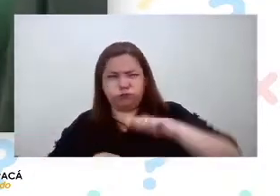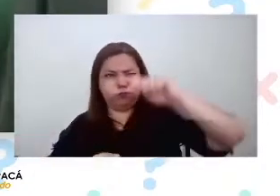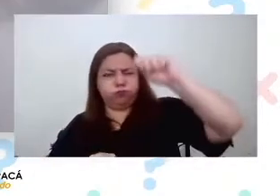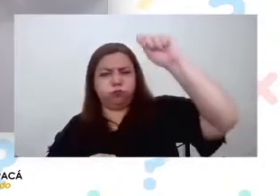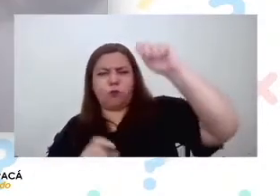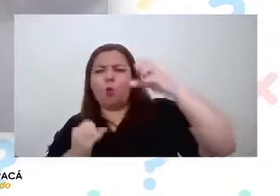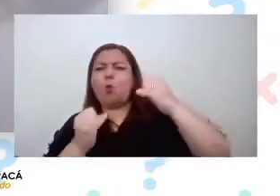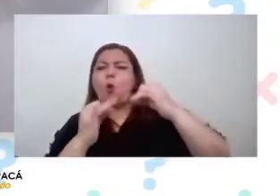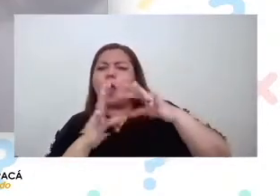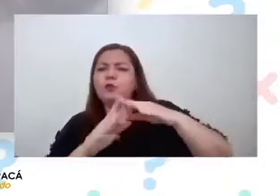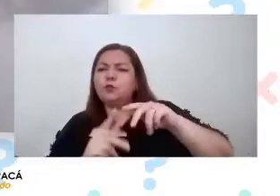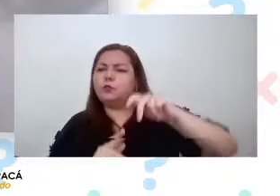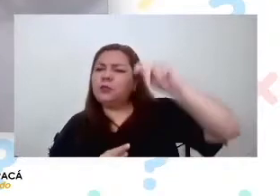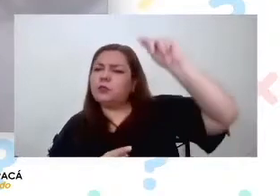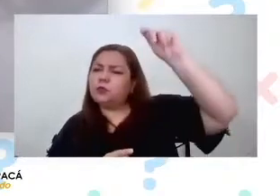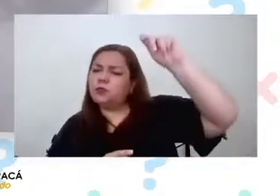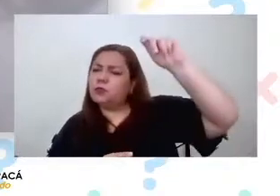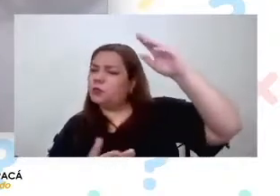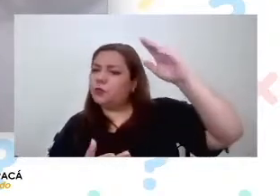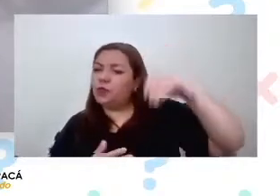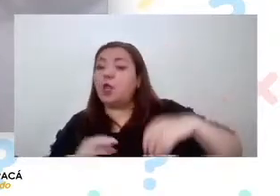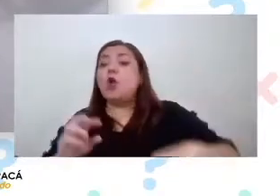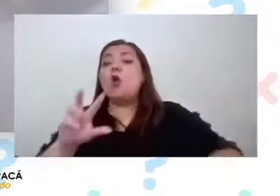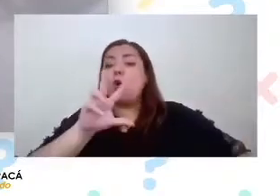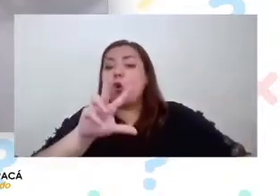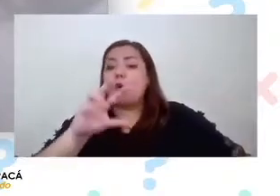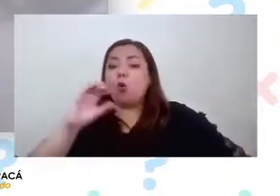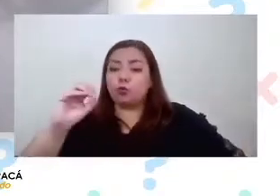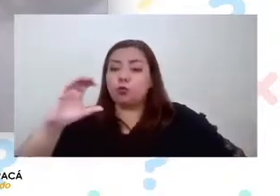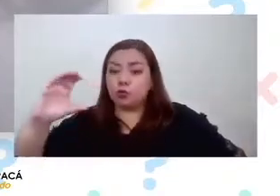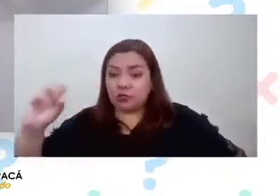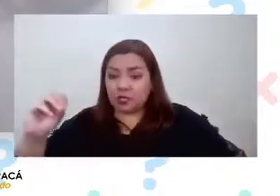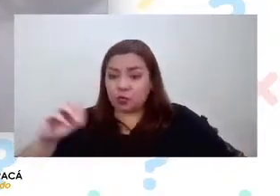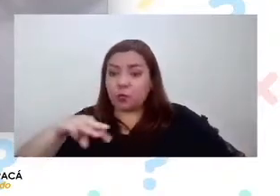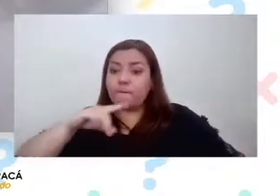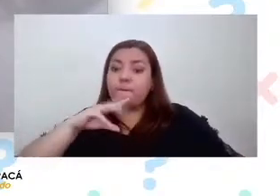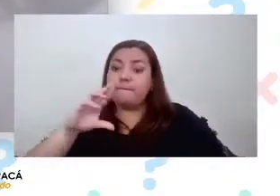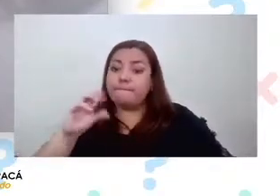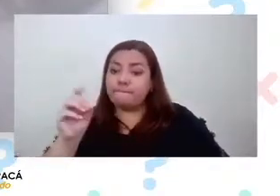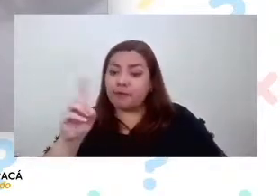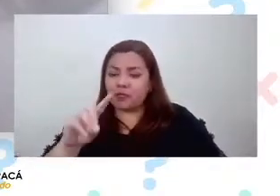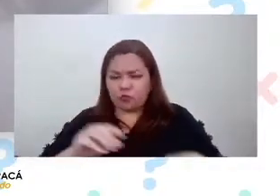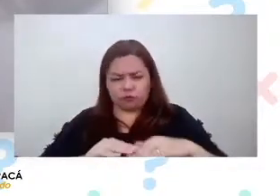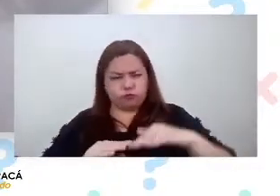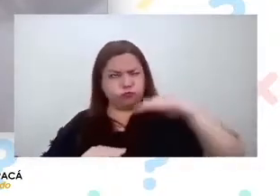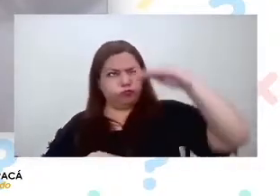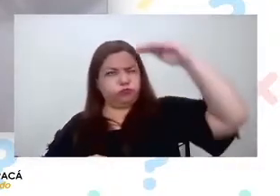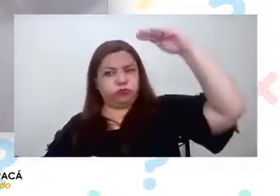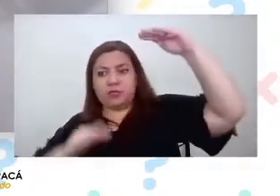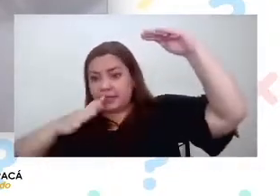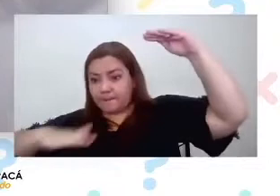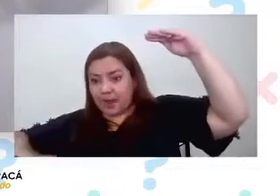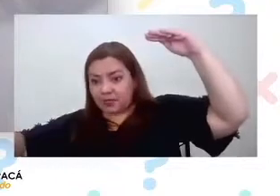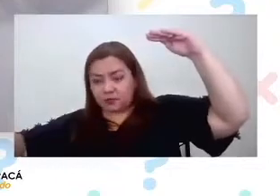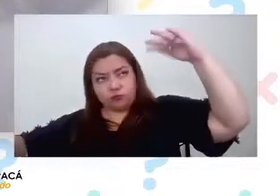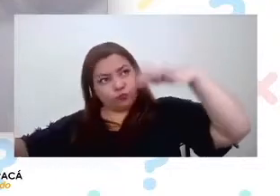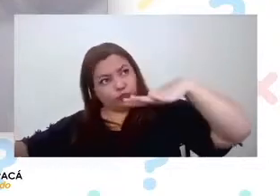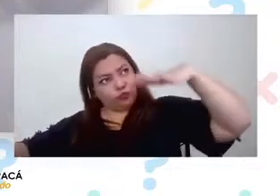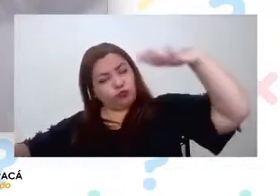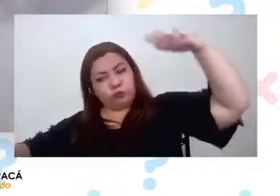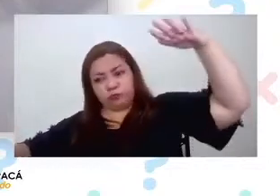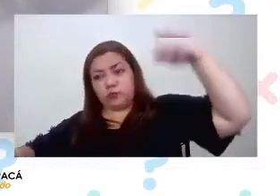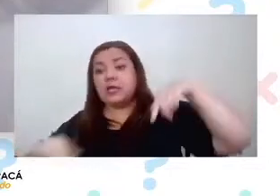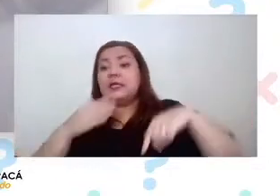alto patache está a 800 metros de altura aproximadamente aquí en la zona también